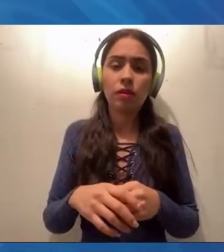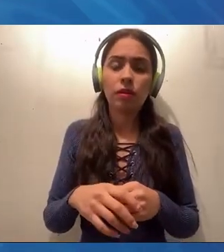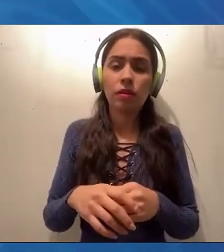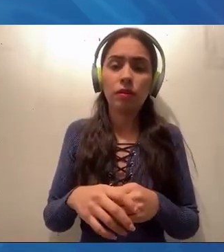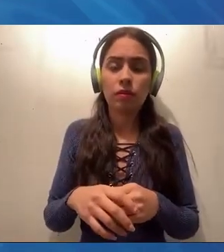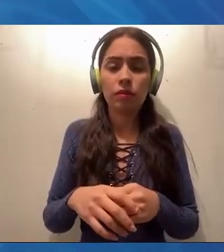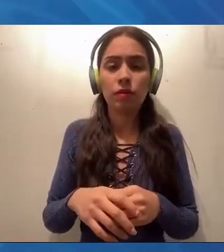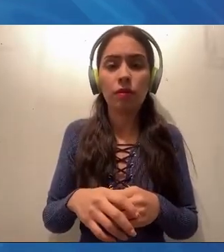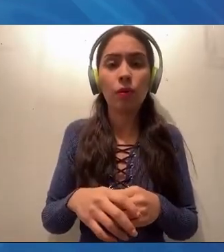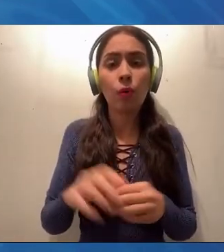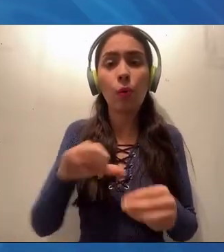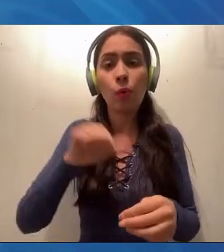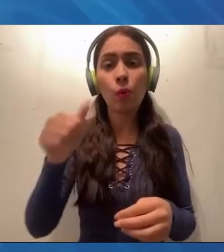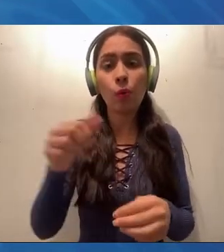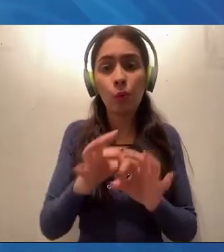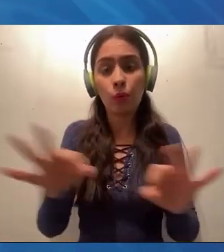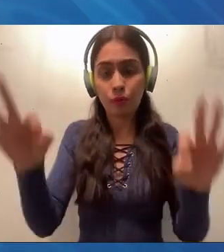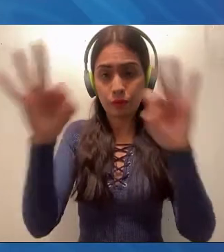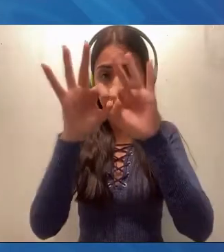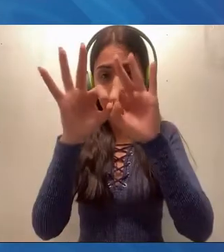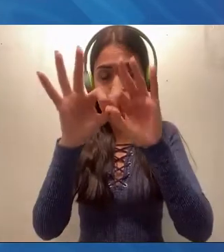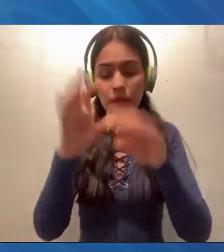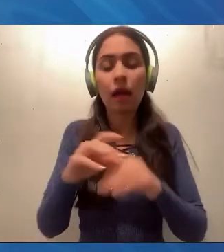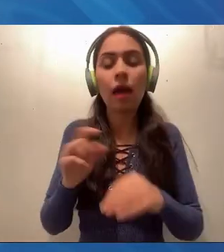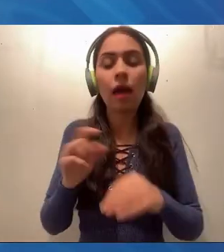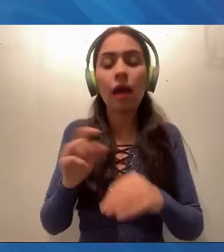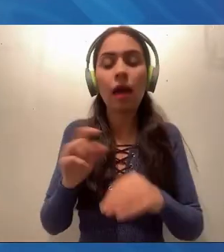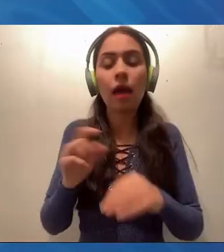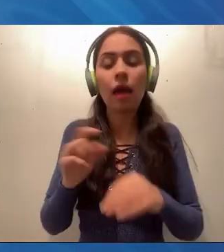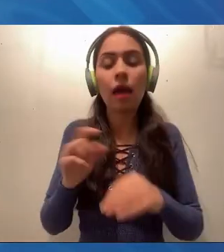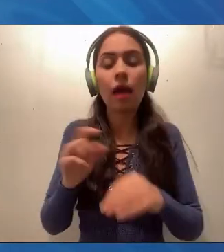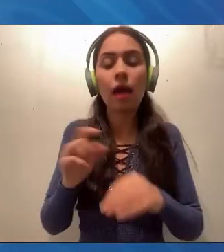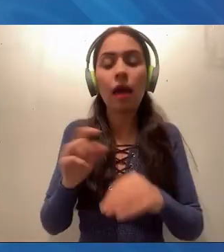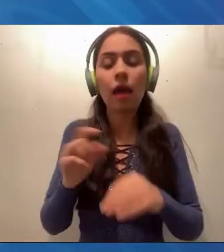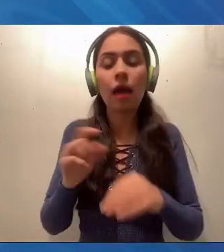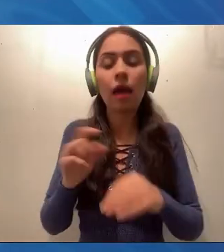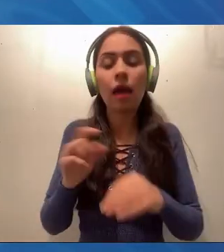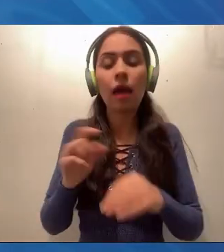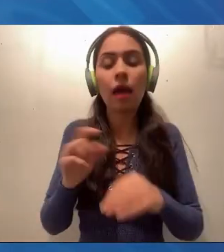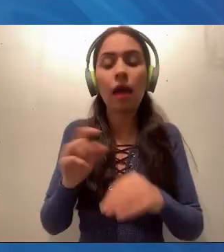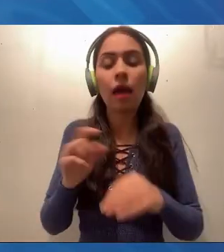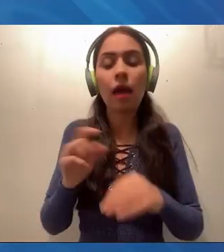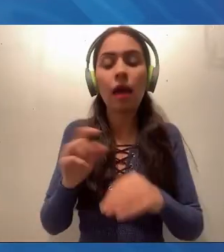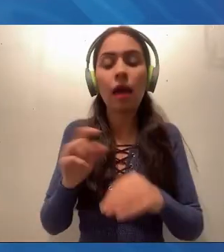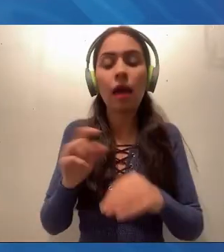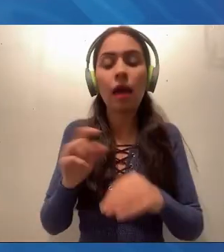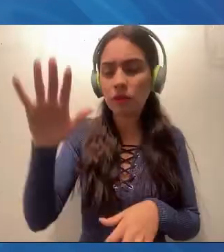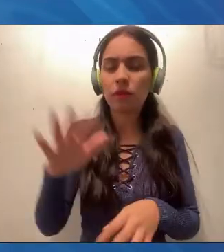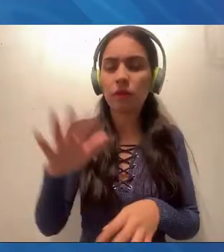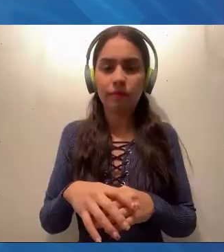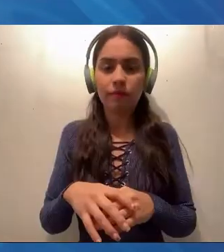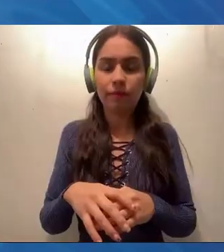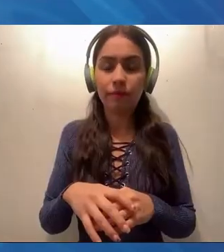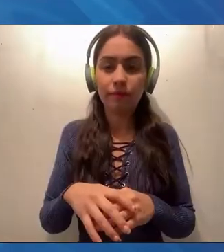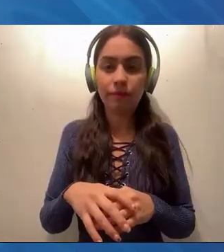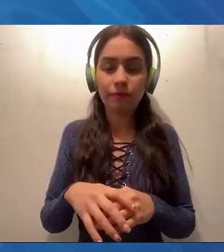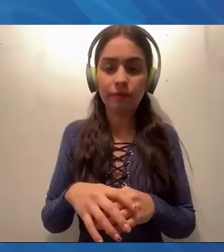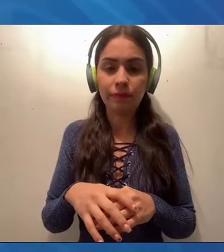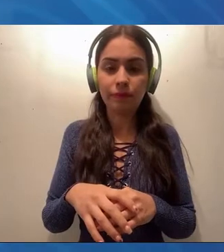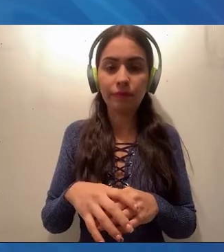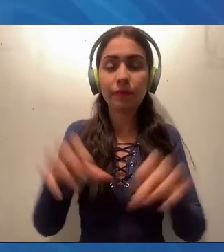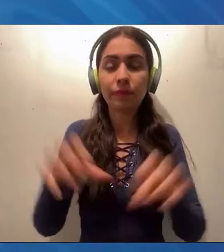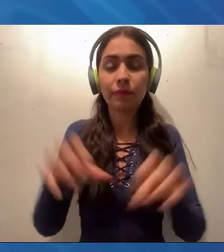cruces, que es el sistema inteligente de control de tráfico. Ese sistema inteligente de control de tráfico nos va a permitir